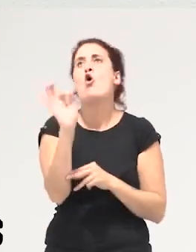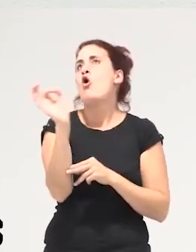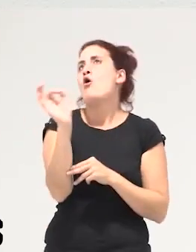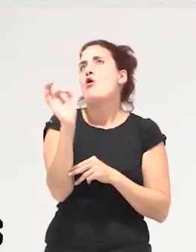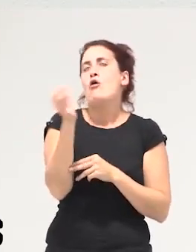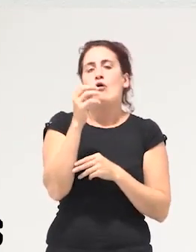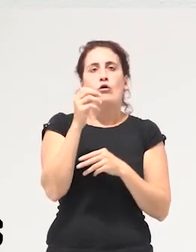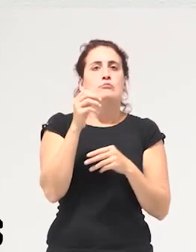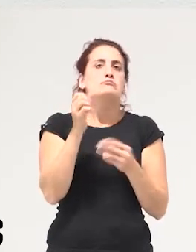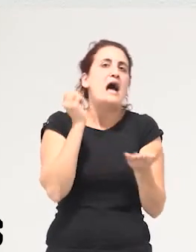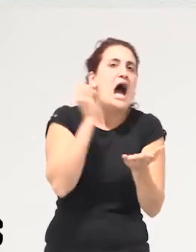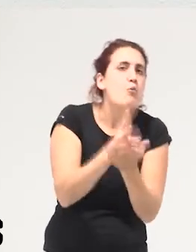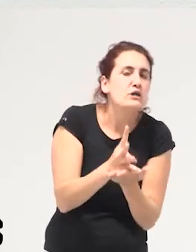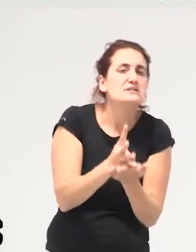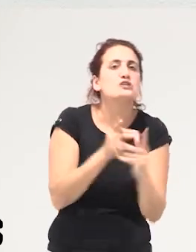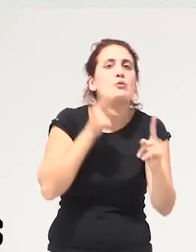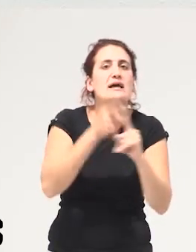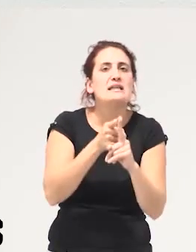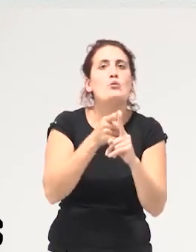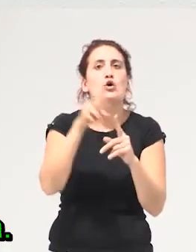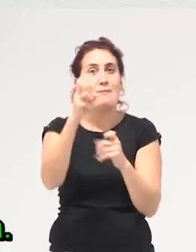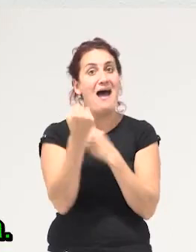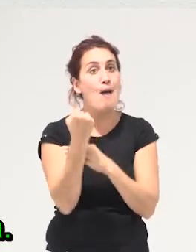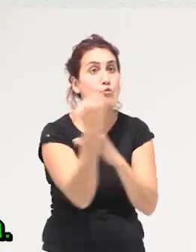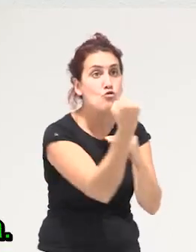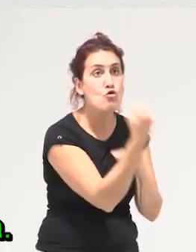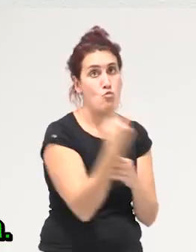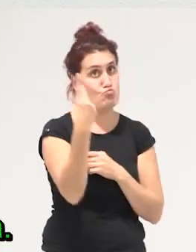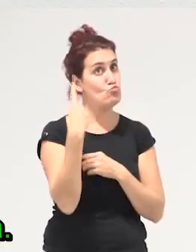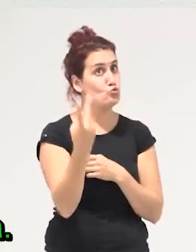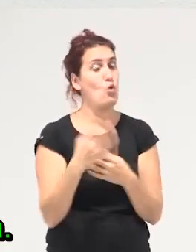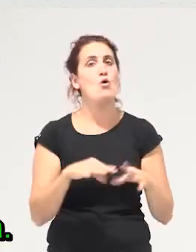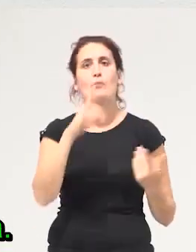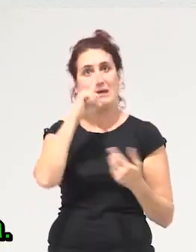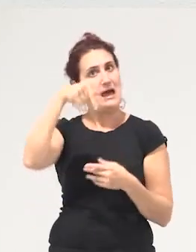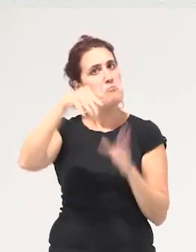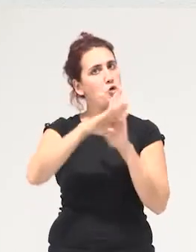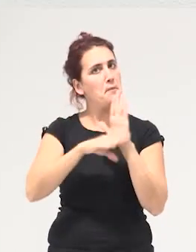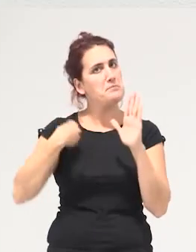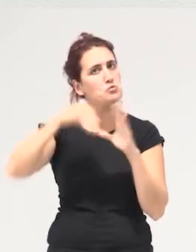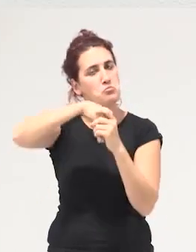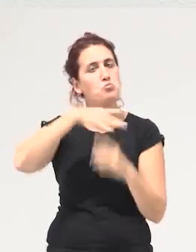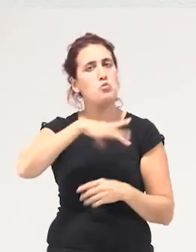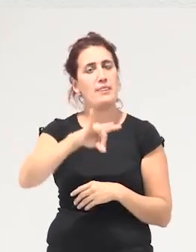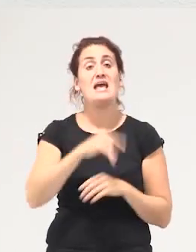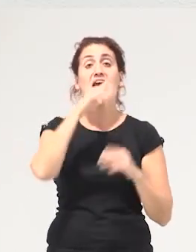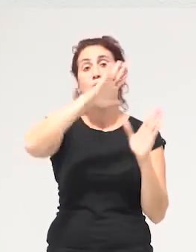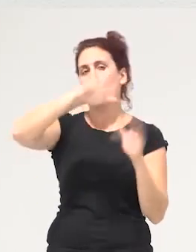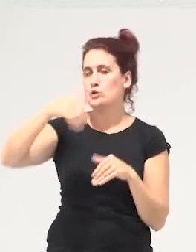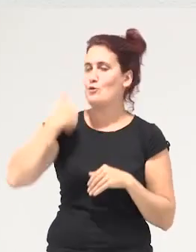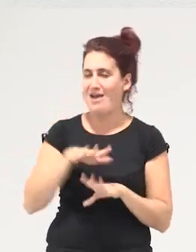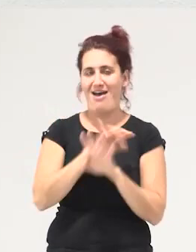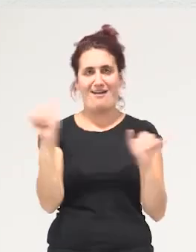apuestas por las redes de apoyo mutuo así que podrían entrar en este programa y por último y ya con